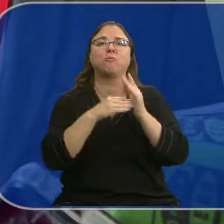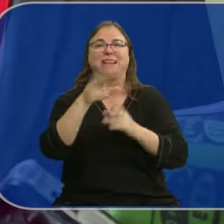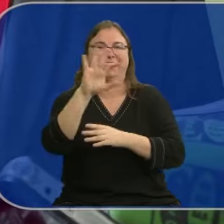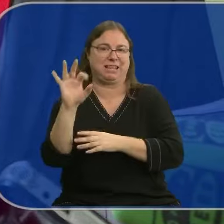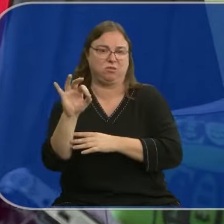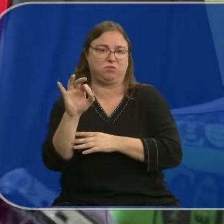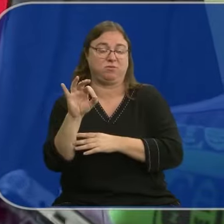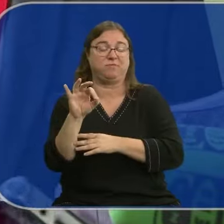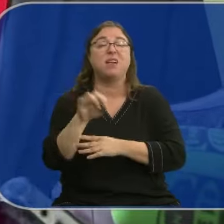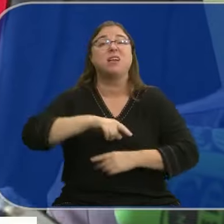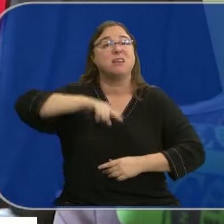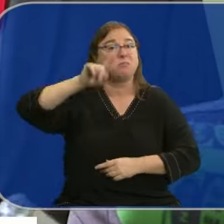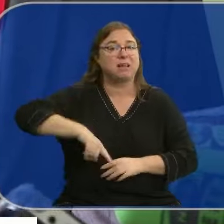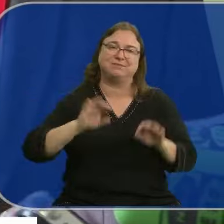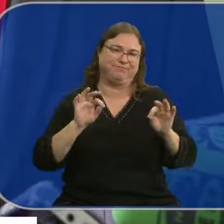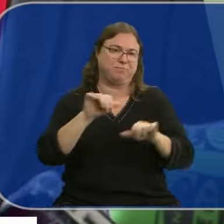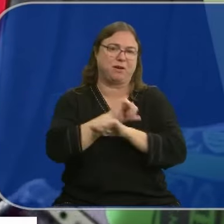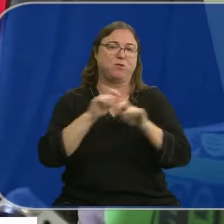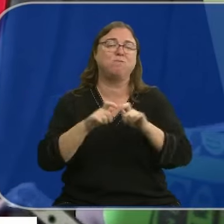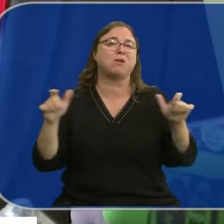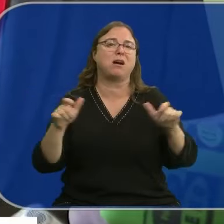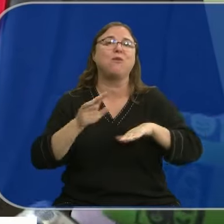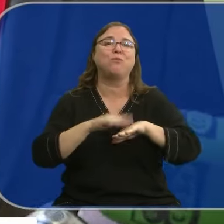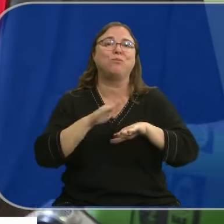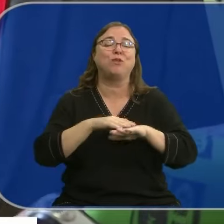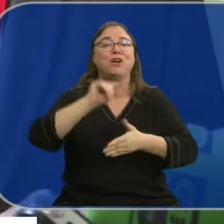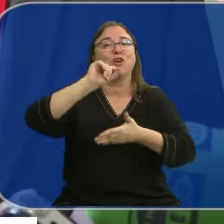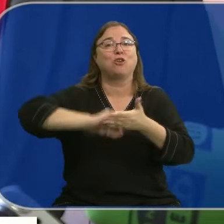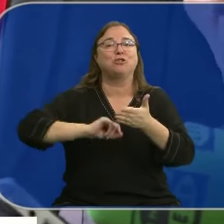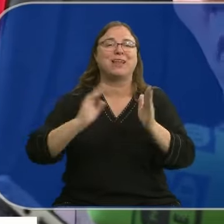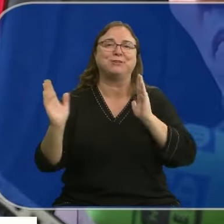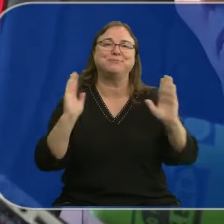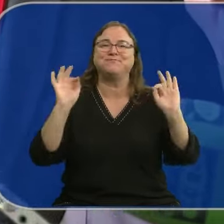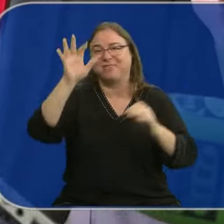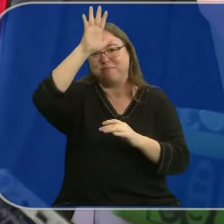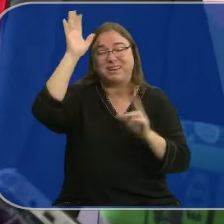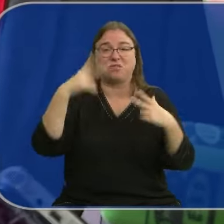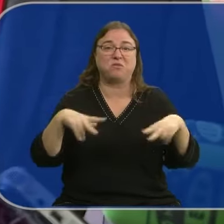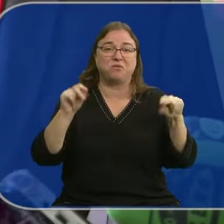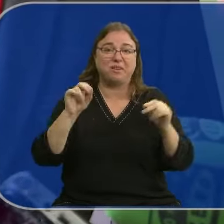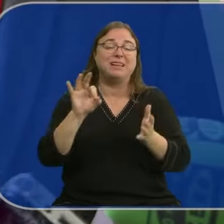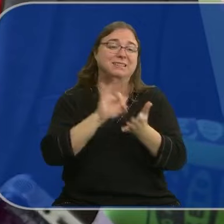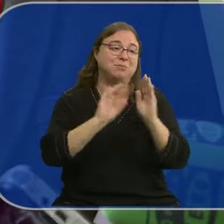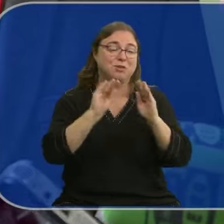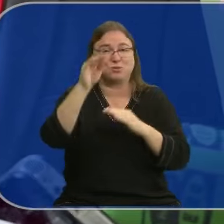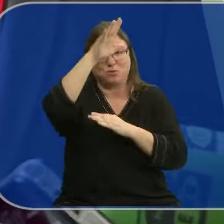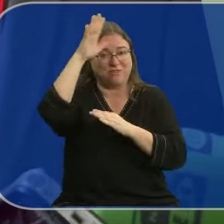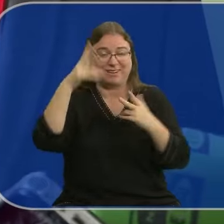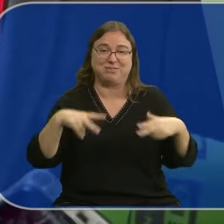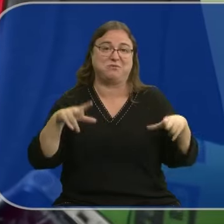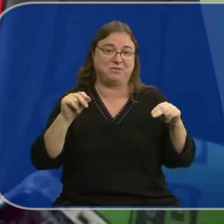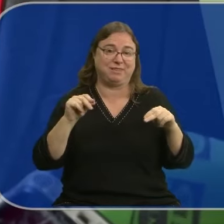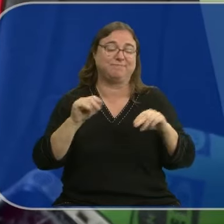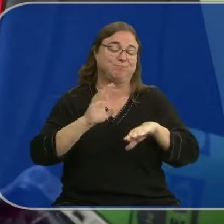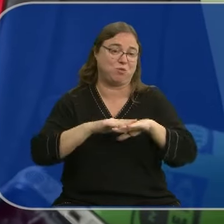Es un mes en el que tradicionalmente sube el desempleo, debido al fin de los contratos de la época estival y de los servicios correspondientes. Por lo tanto,